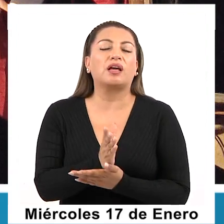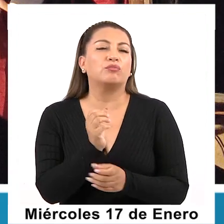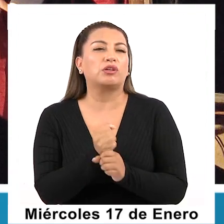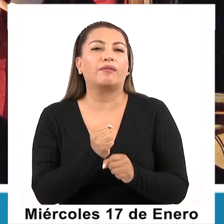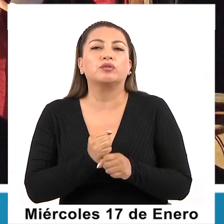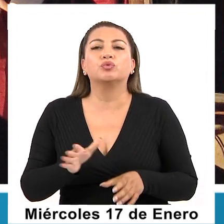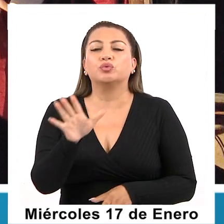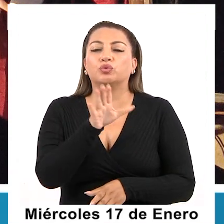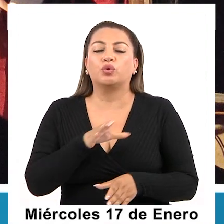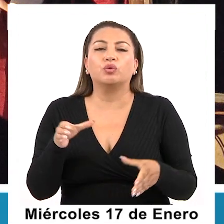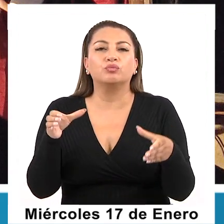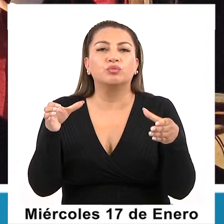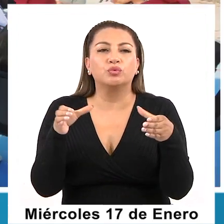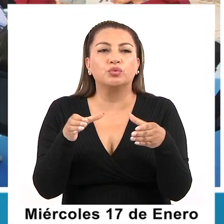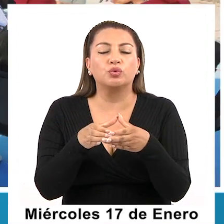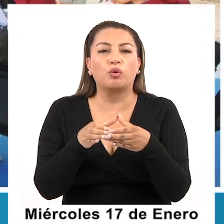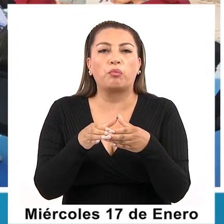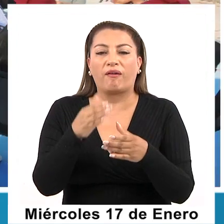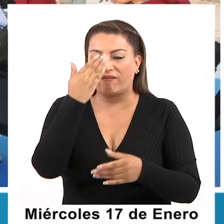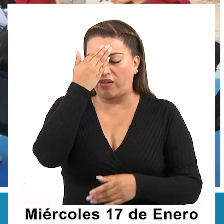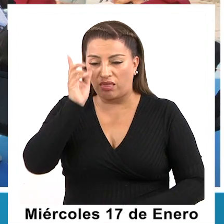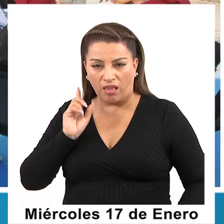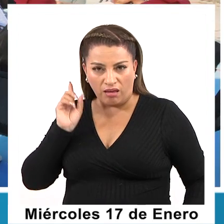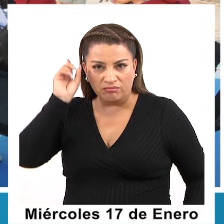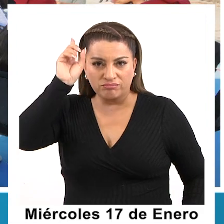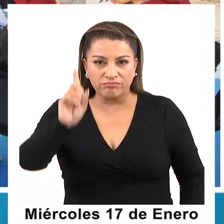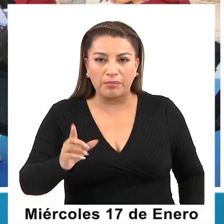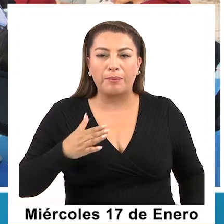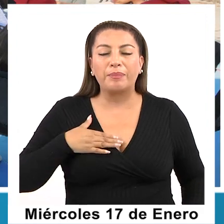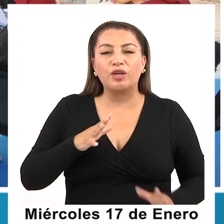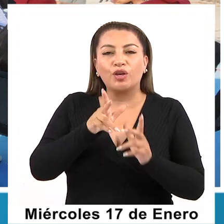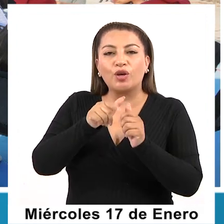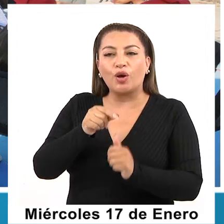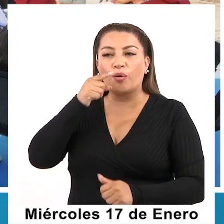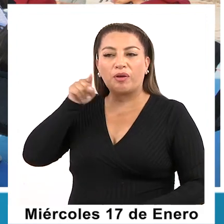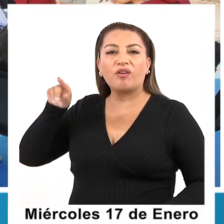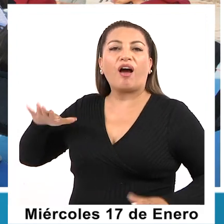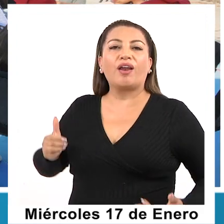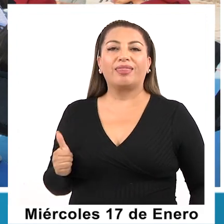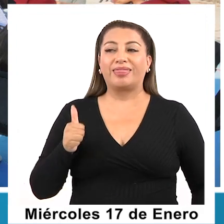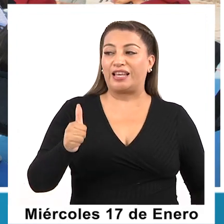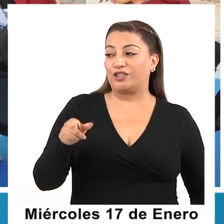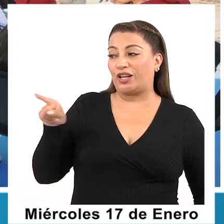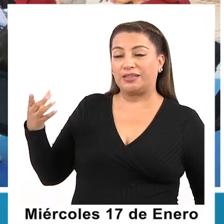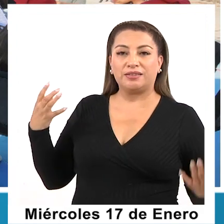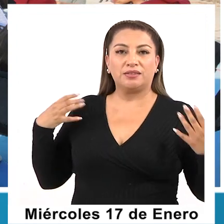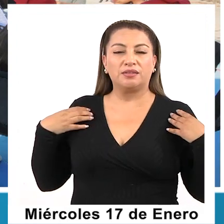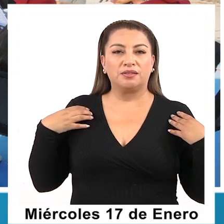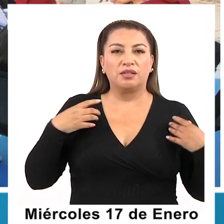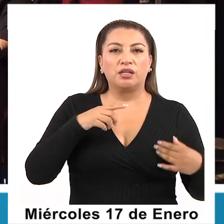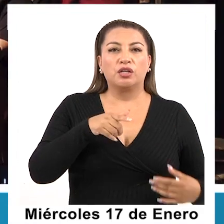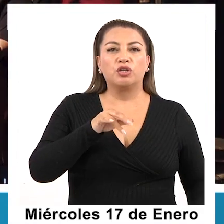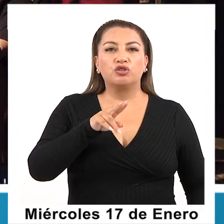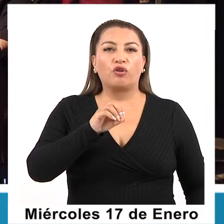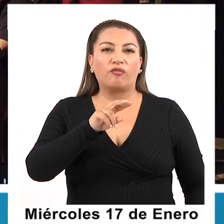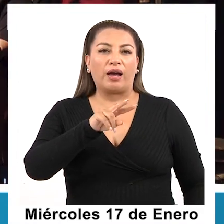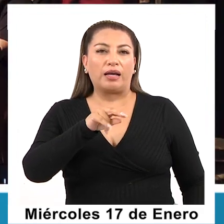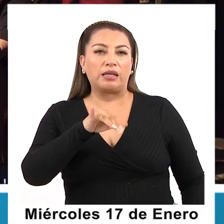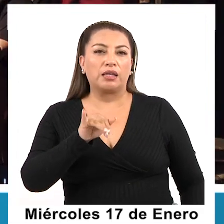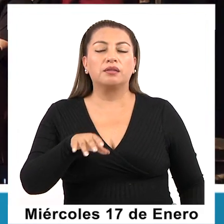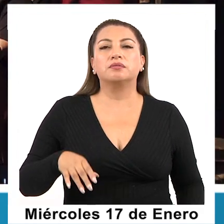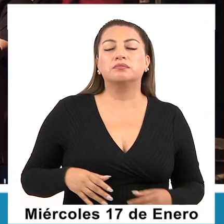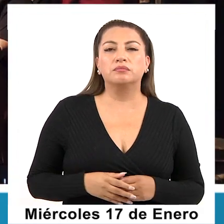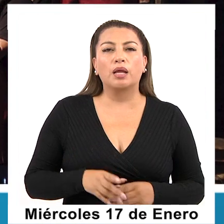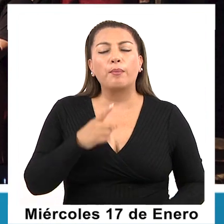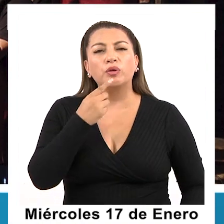grupal, presencial, junto con mi colega, que actualmente es director también, Joani Torres. Perfecto. Oye,